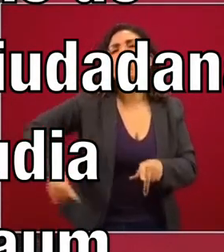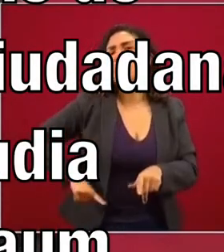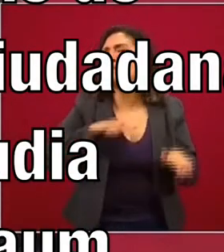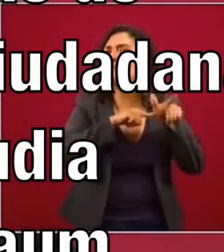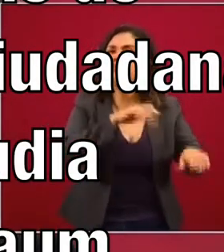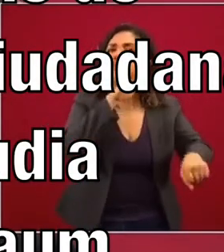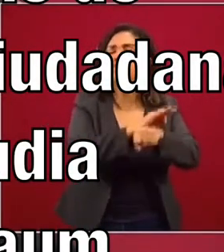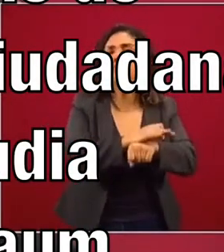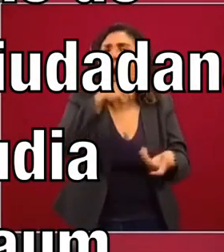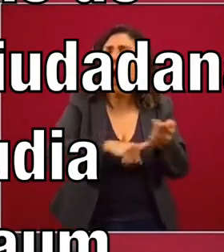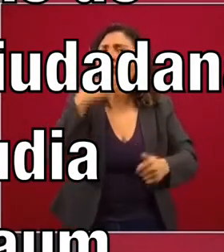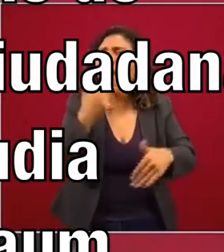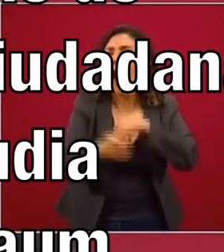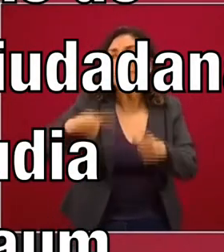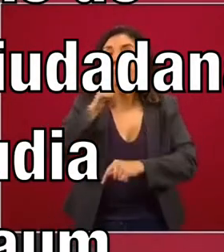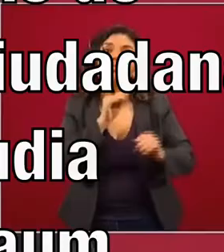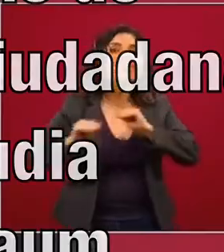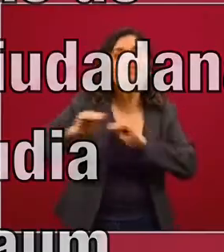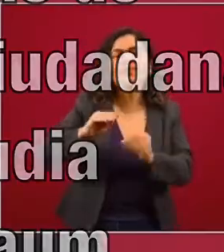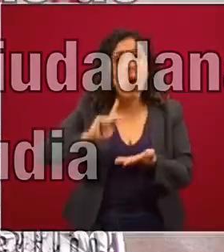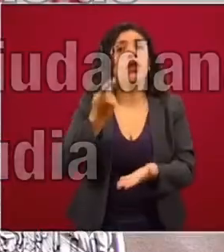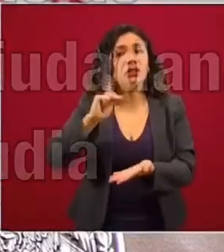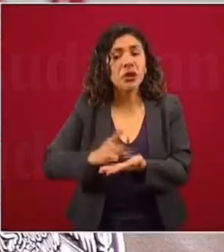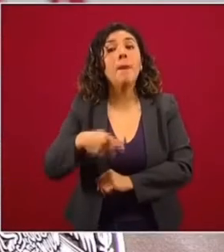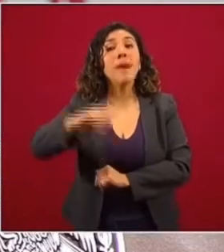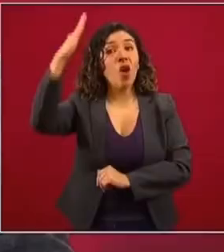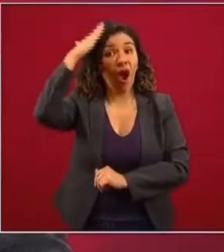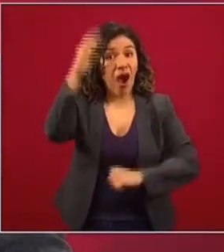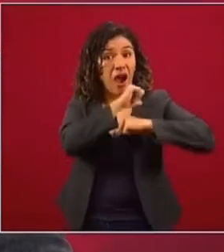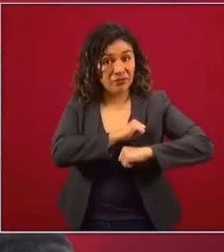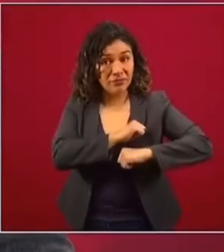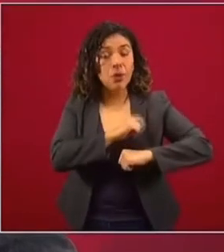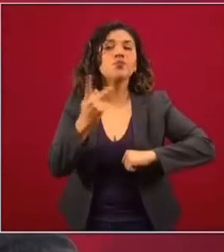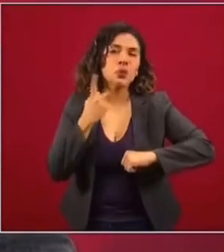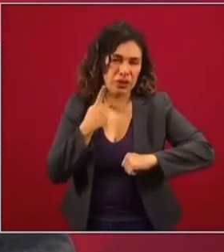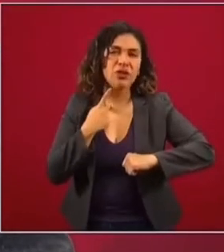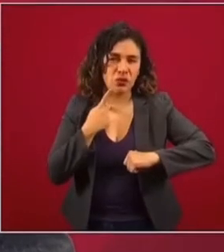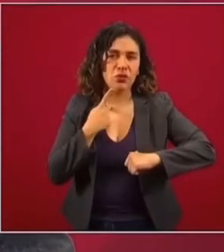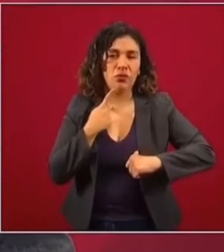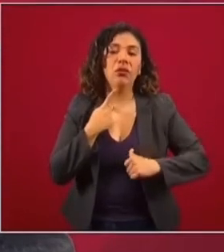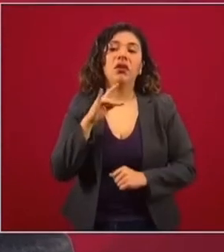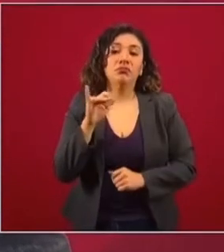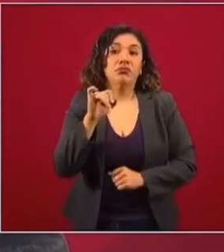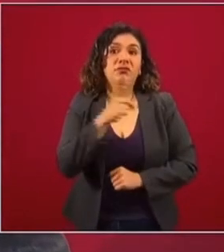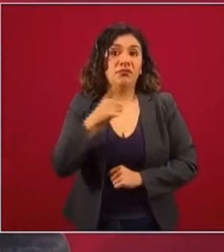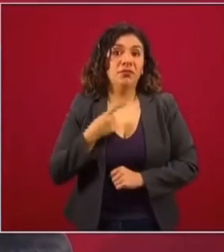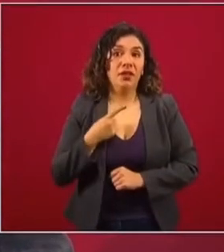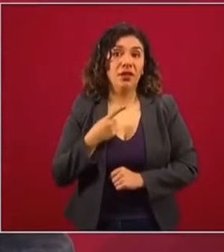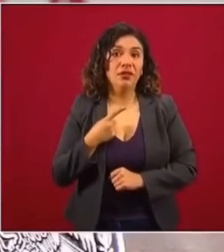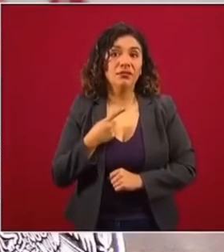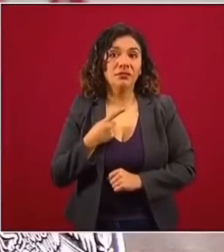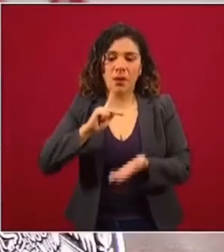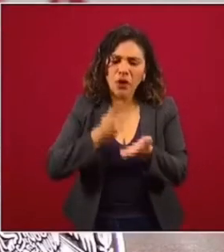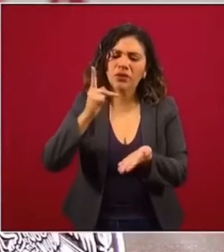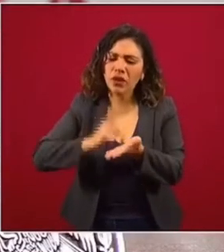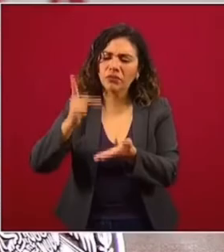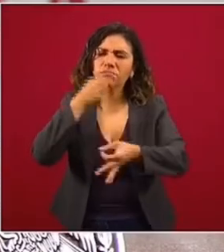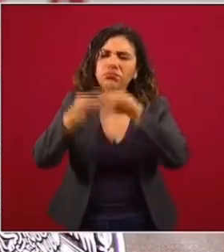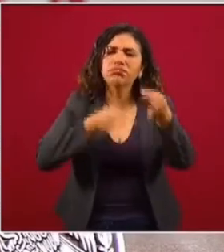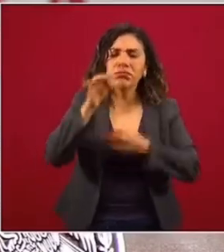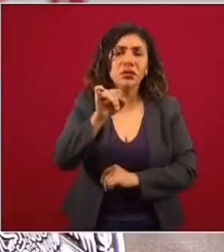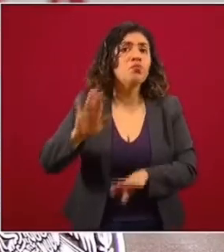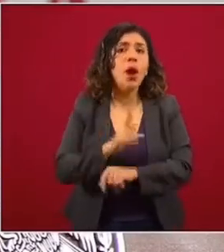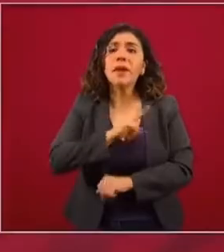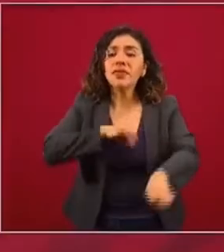de corrupción, guardan silencio, cómplice. Pero los dirigentes políticos sí tenemos que repetir y repetir,